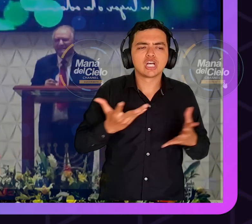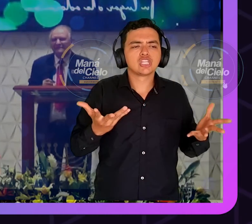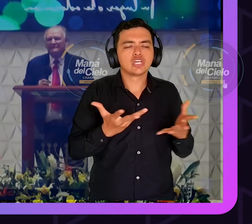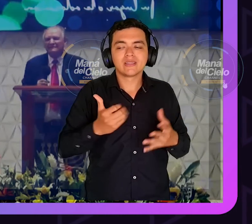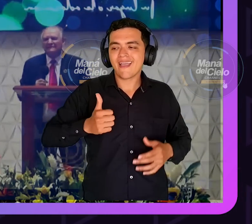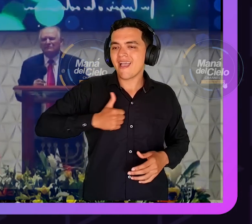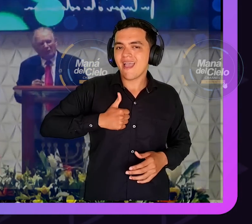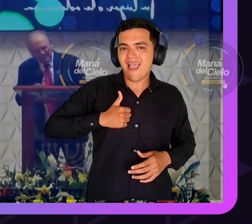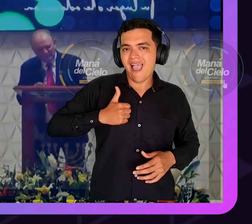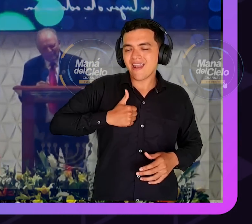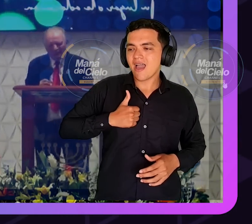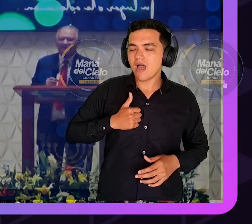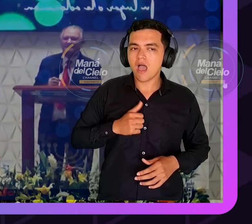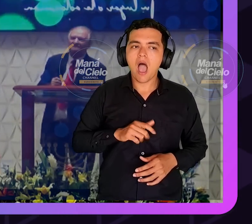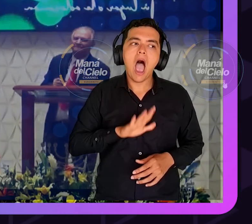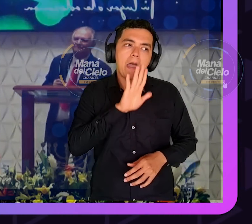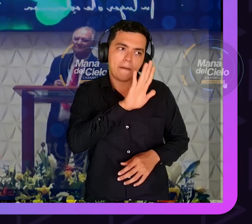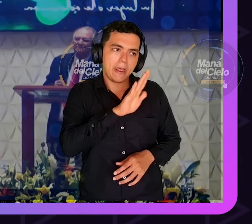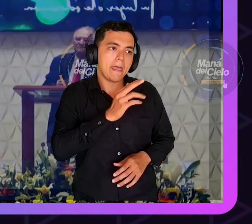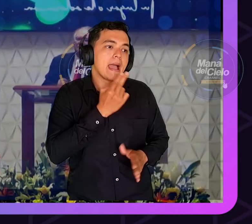todavía tiene poder